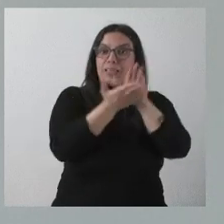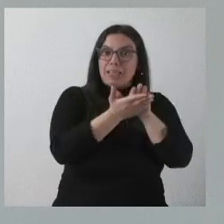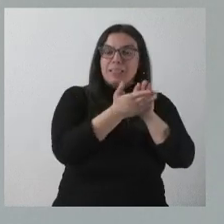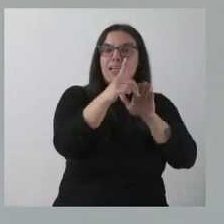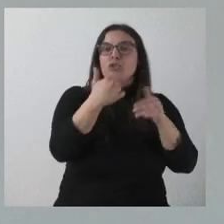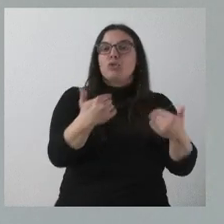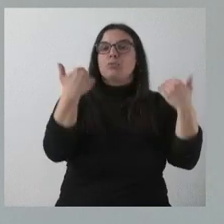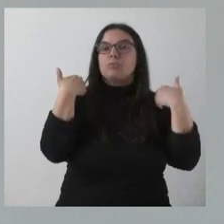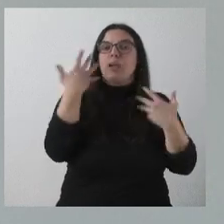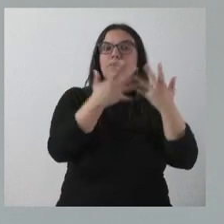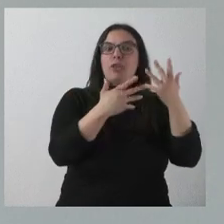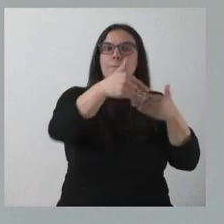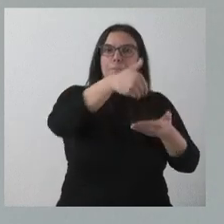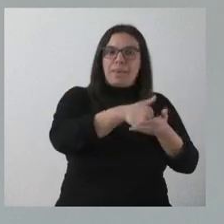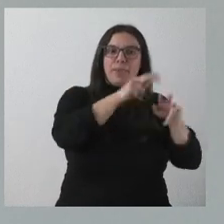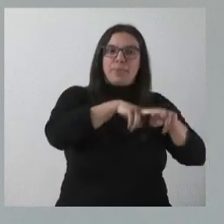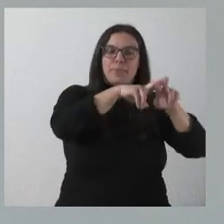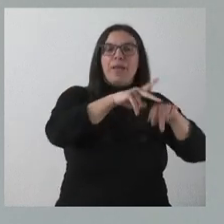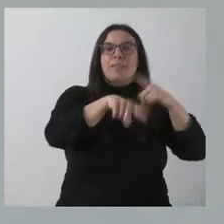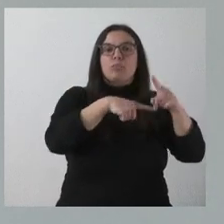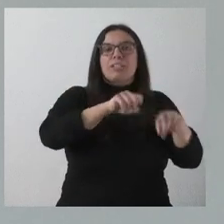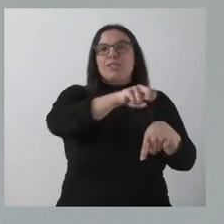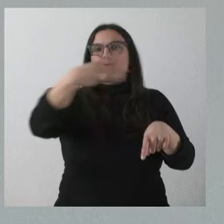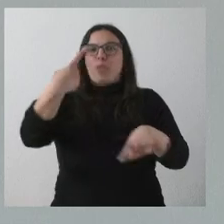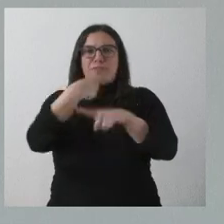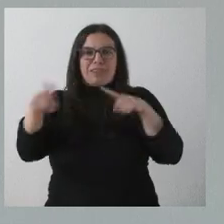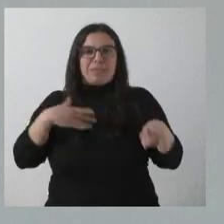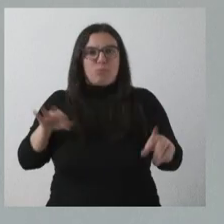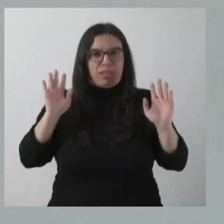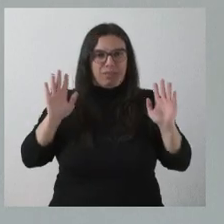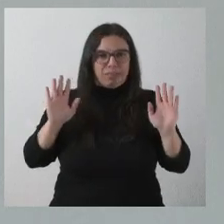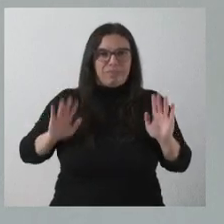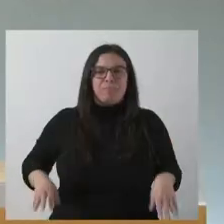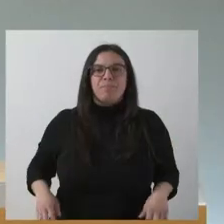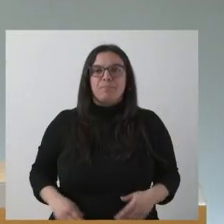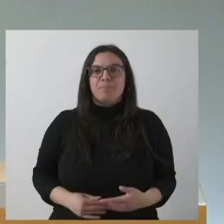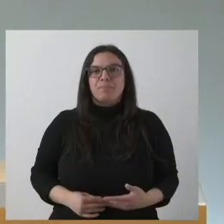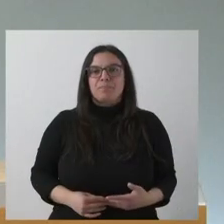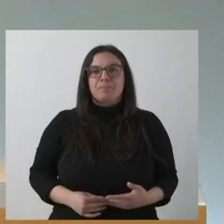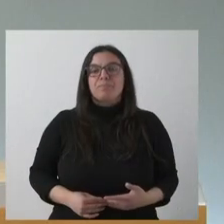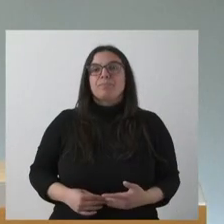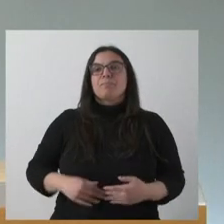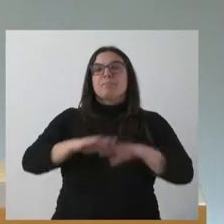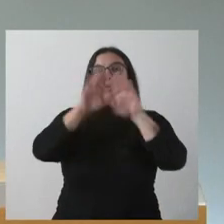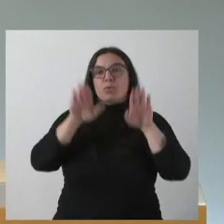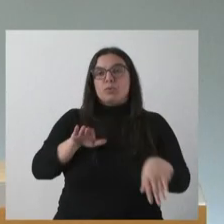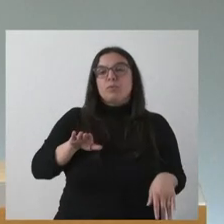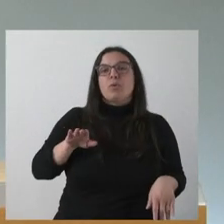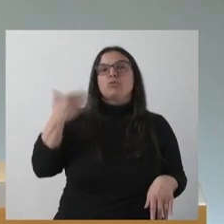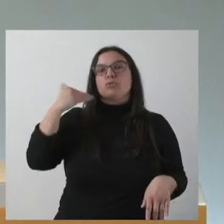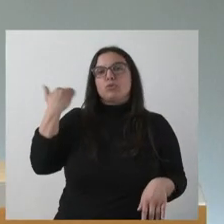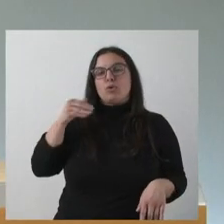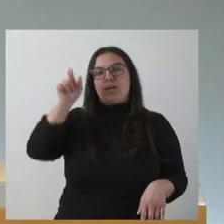Administración, una vez que hay desgraciuditud, otra vez es el cauce y la resolución final para ese expediente. Y cerramos este turno en Soria,